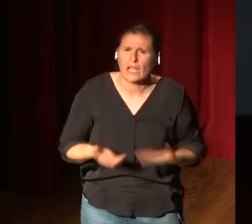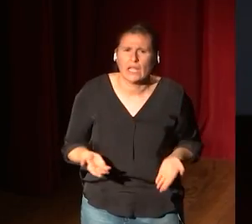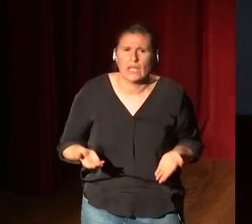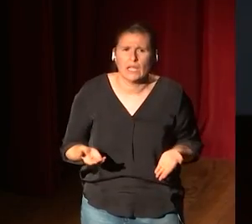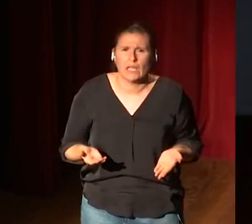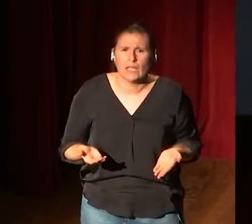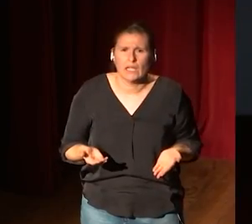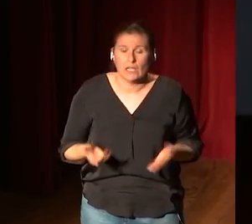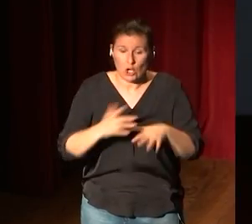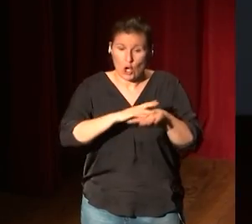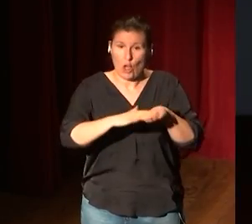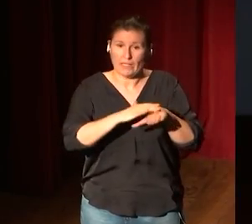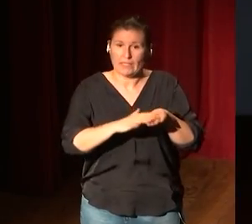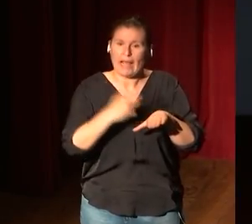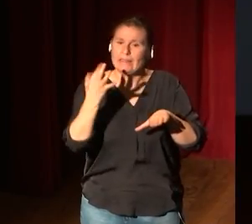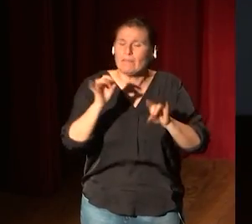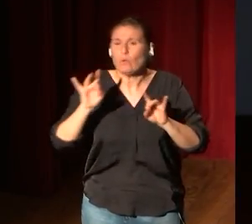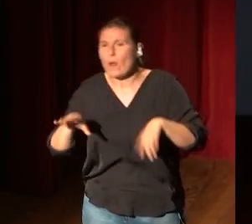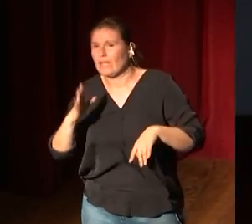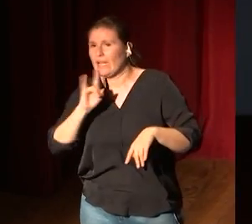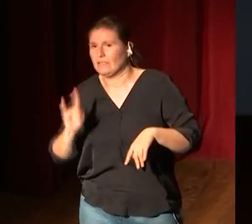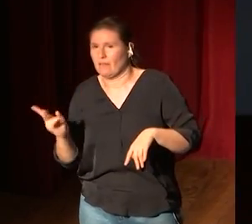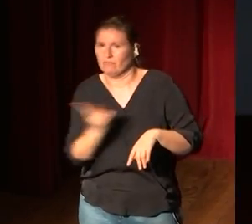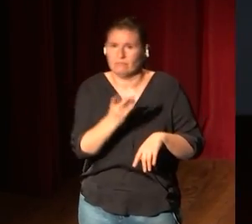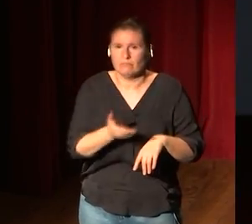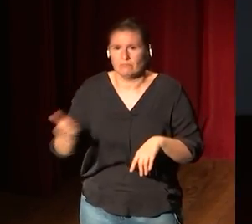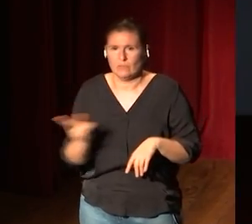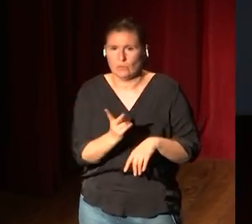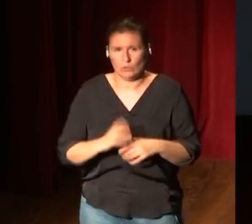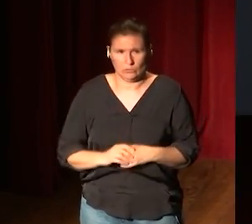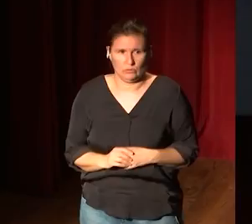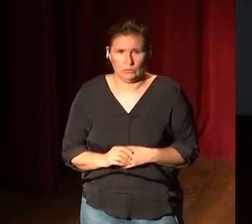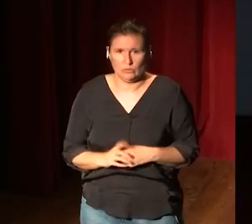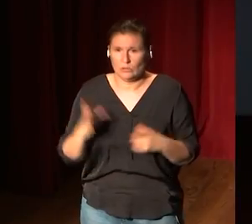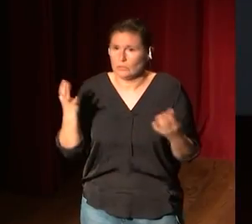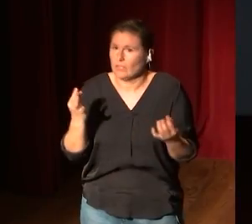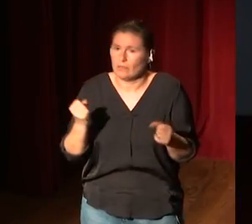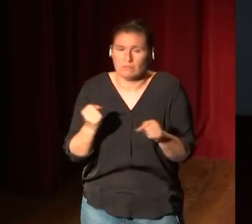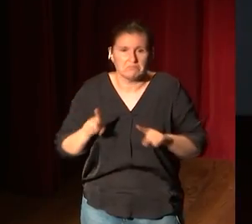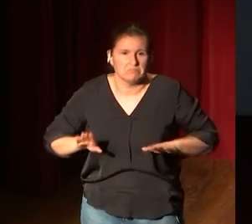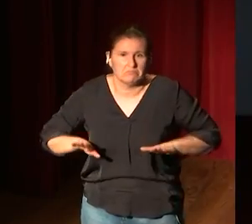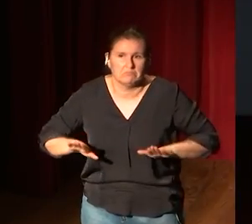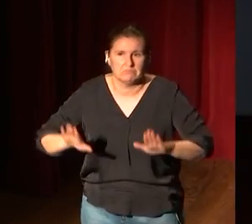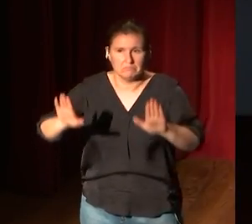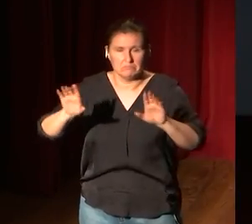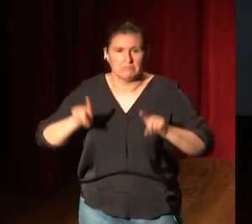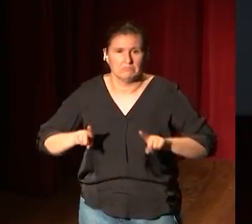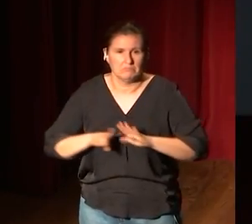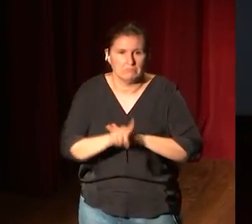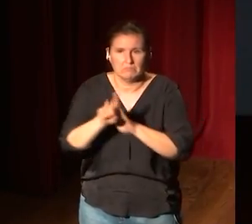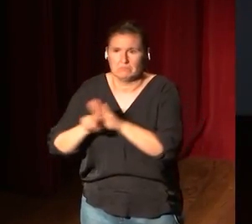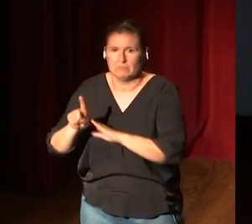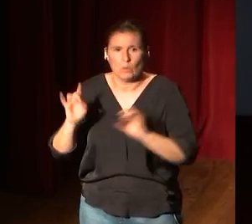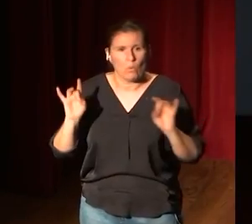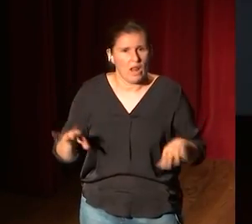lo digital ha de ser como la electricidad igual debe de fluir igual está es fundamental el